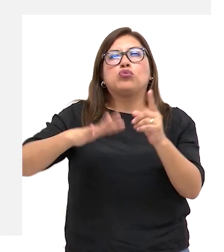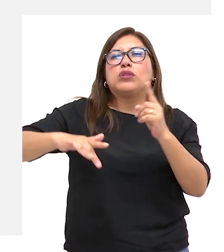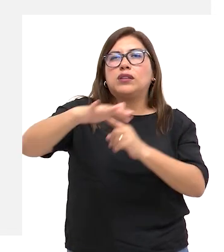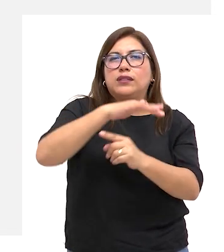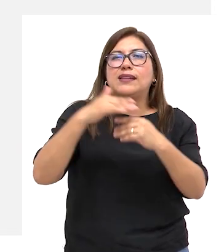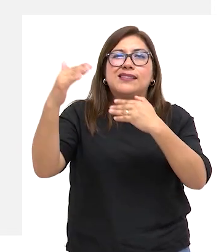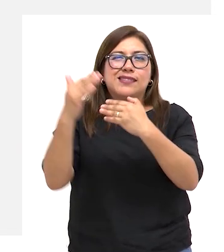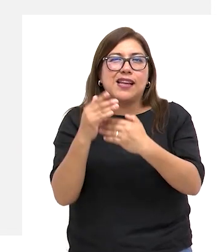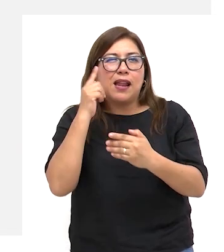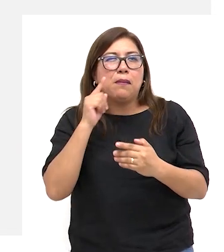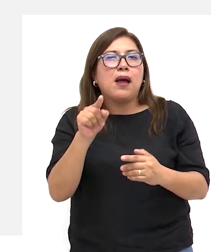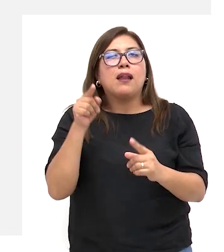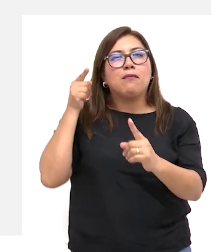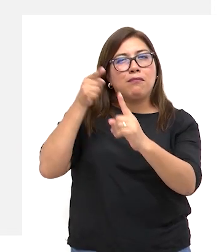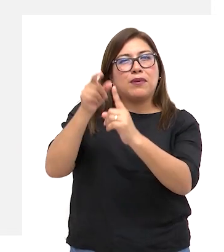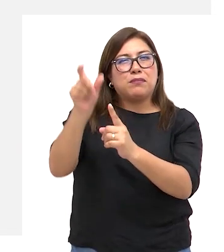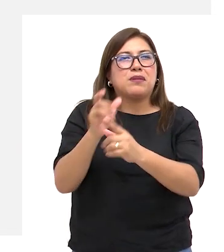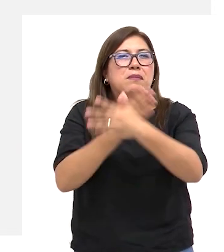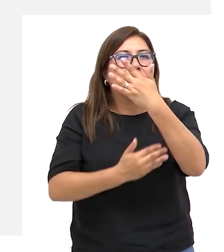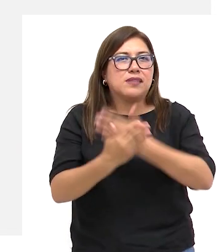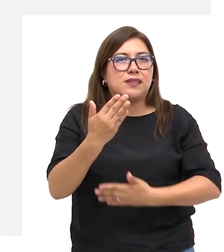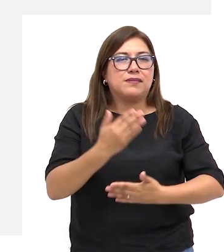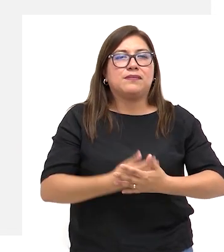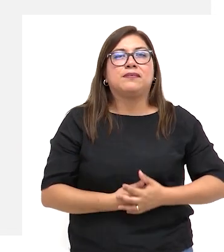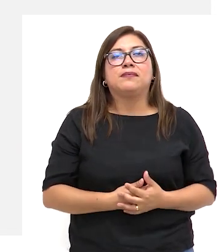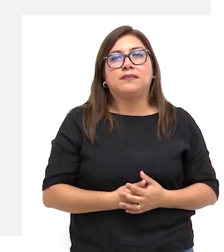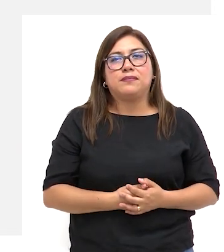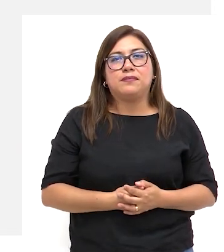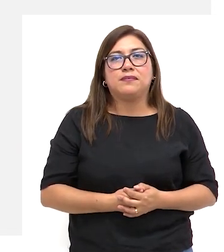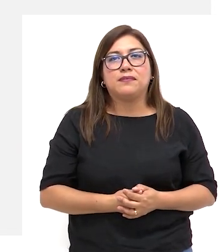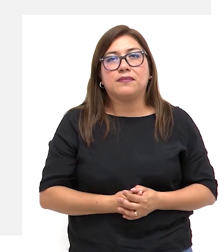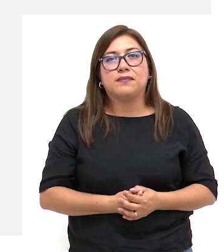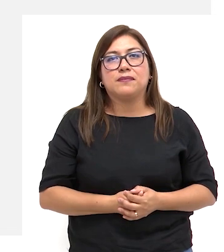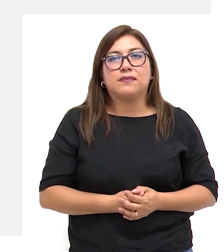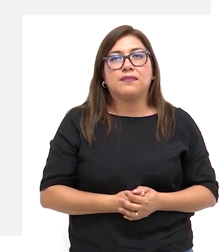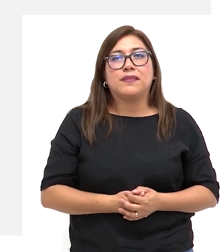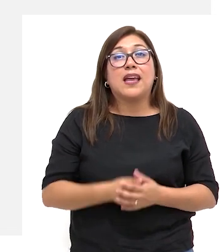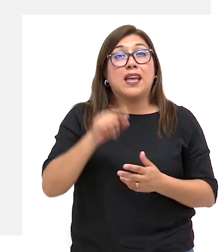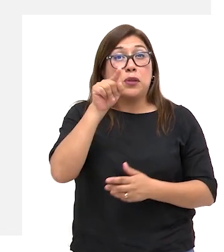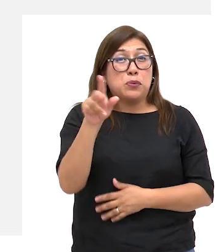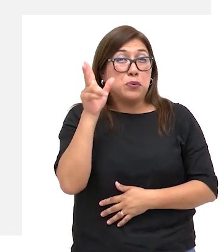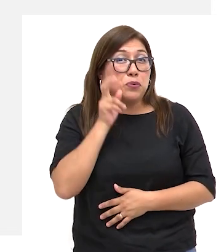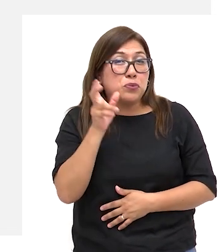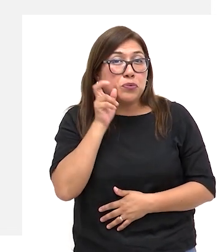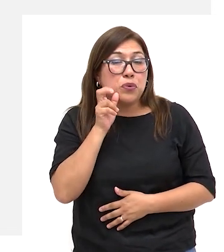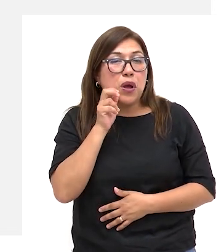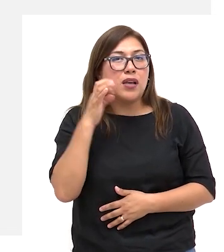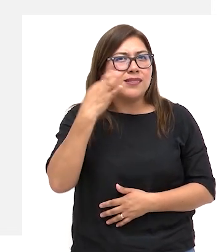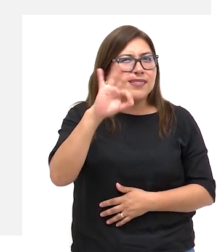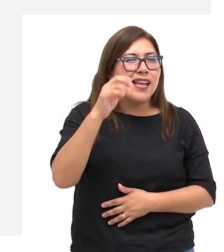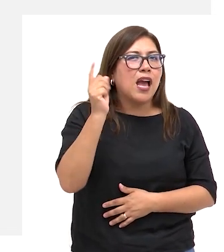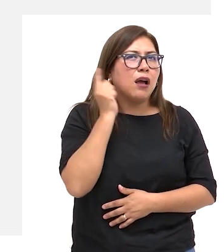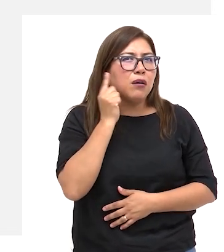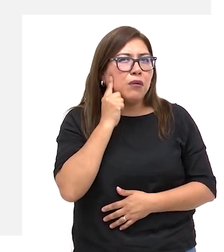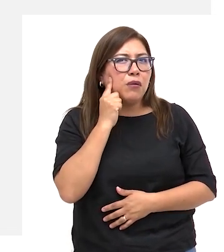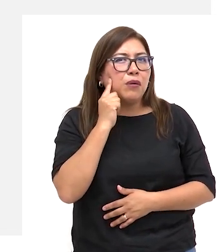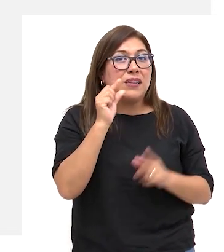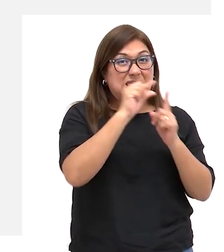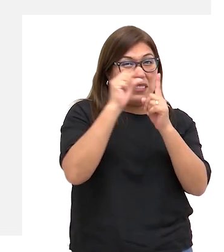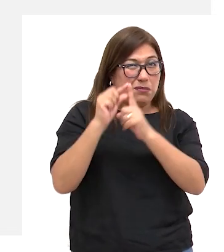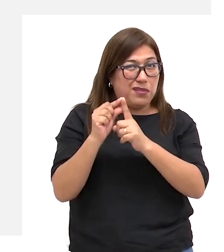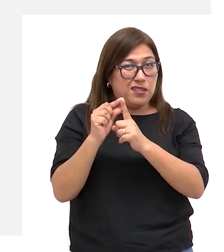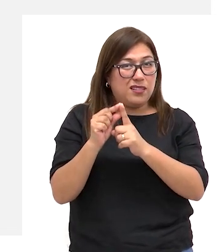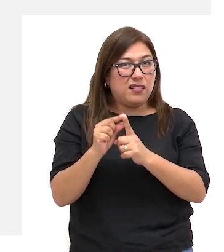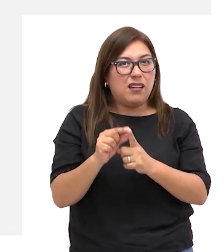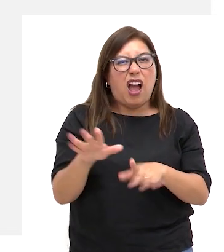utilizan en tu entorno cercano para referirse a las personas con discapacidad? ¿Escuchas comúnmente alguno de estos